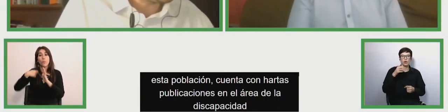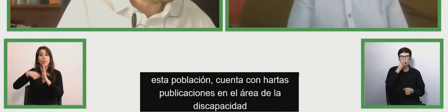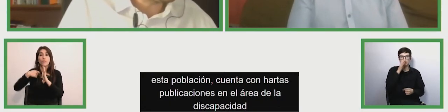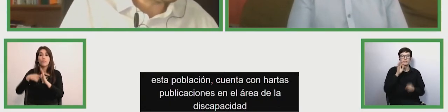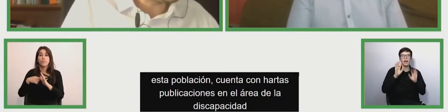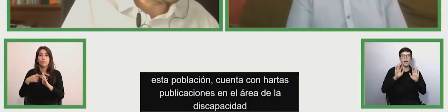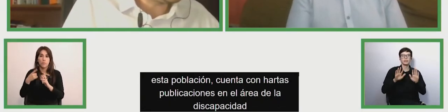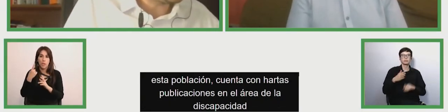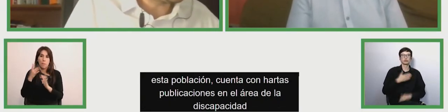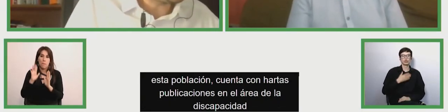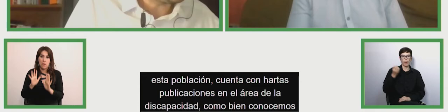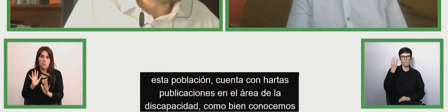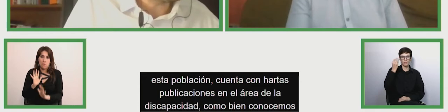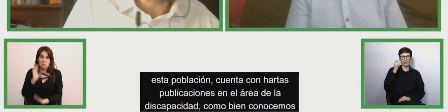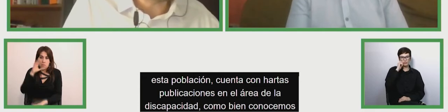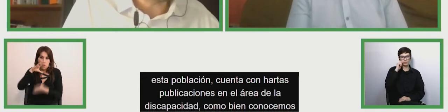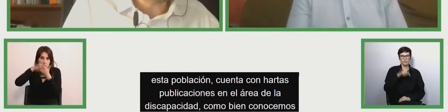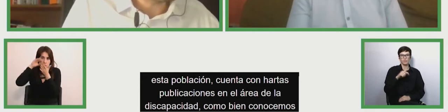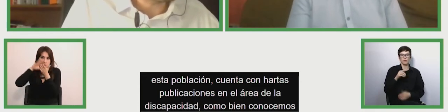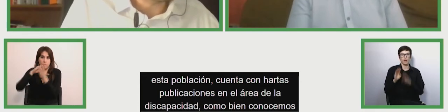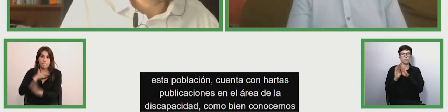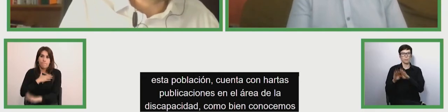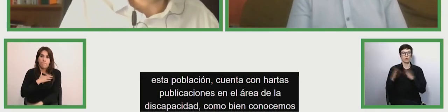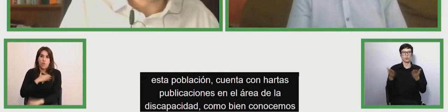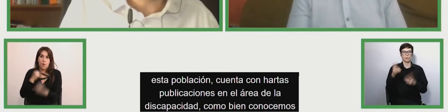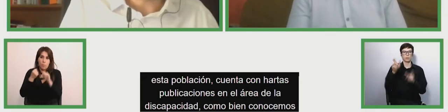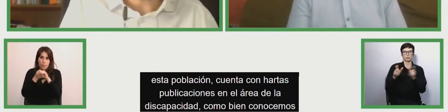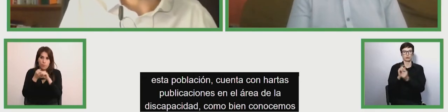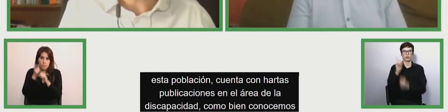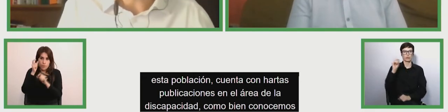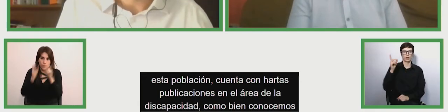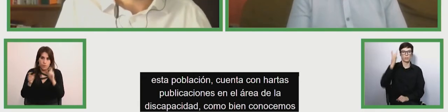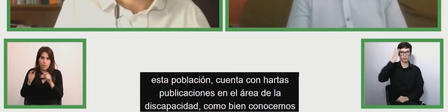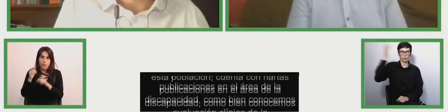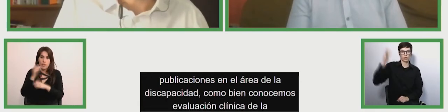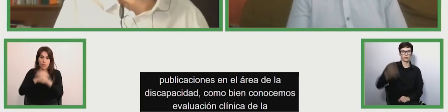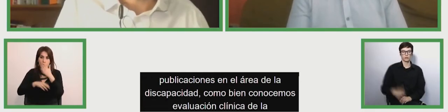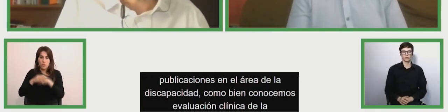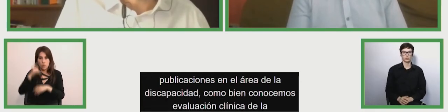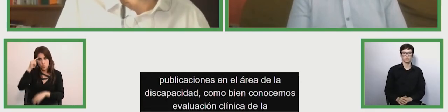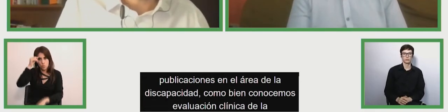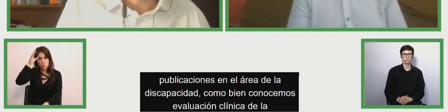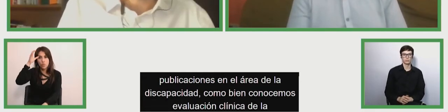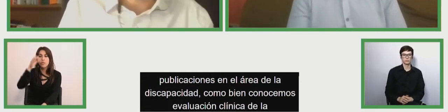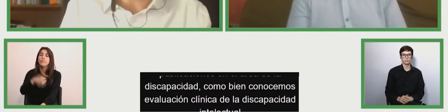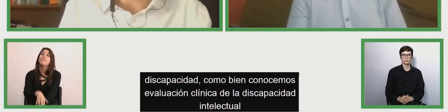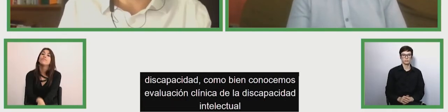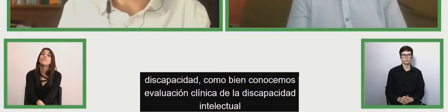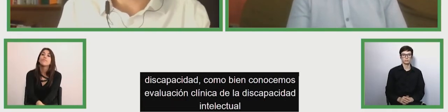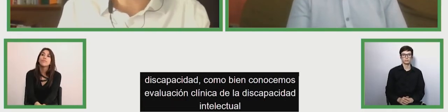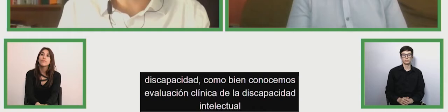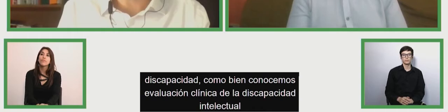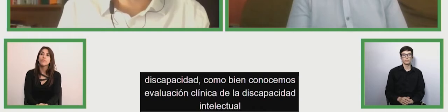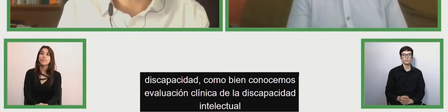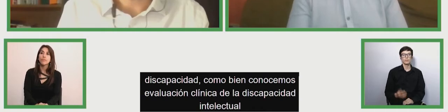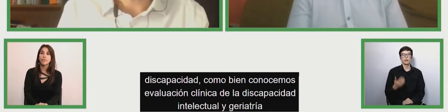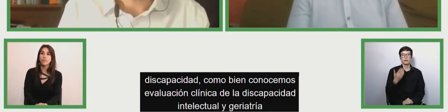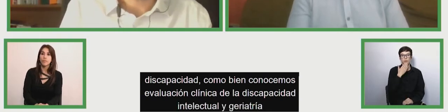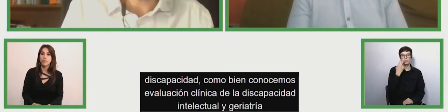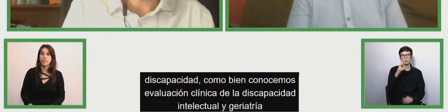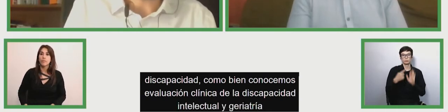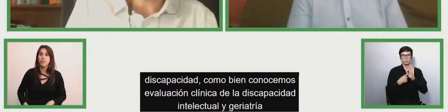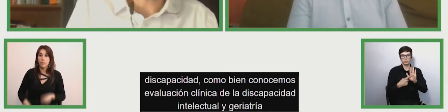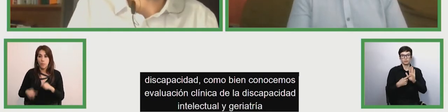clínica de la discapacidad intelectual y discapacidad en odontopediatría. Y su presentación será